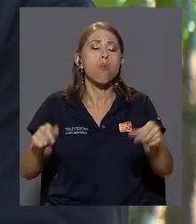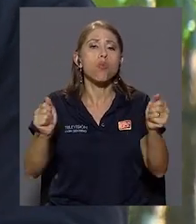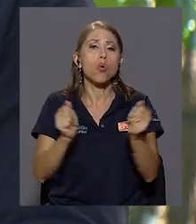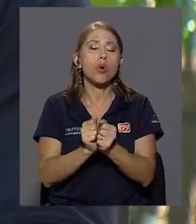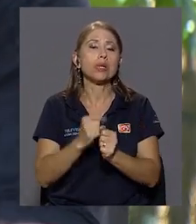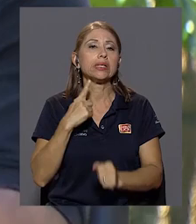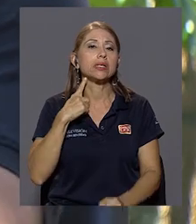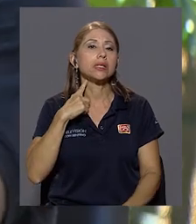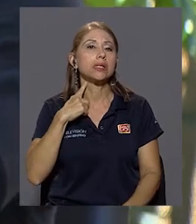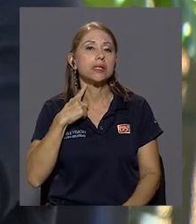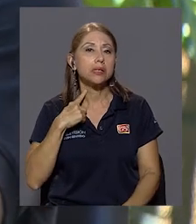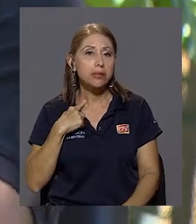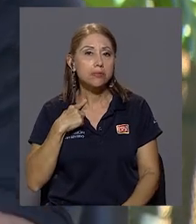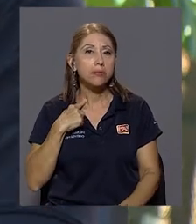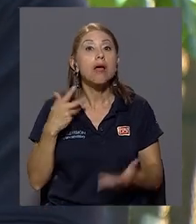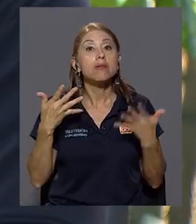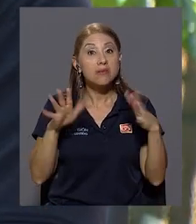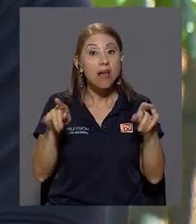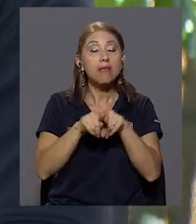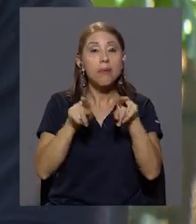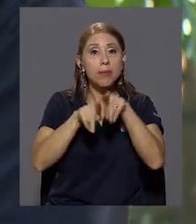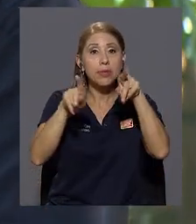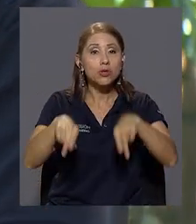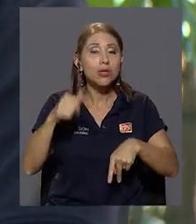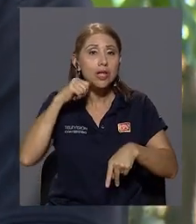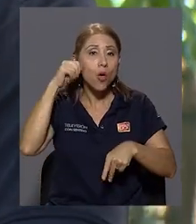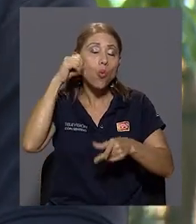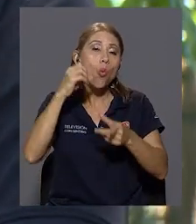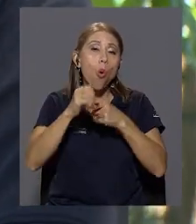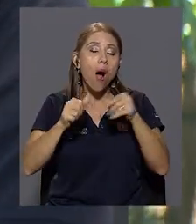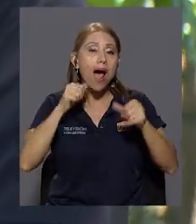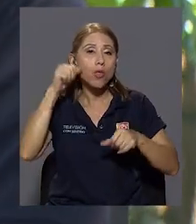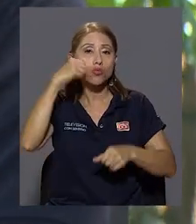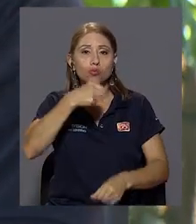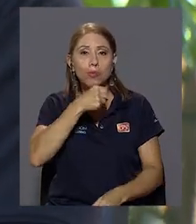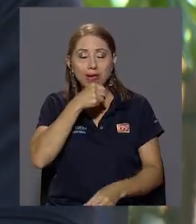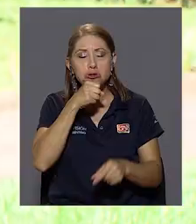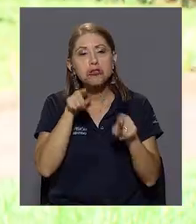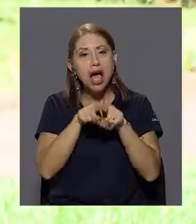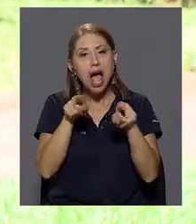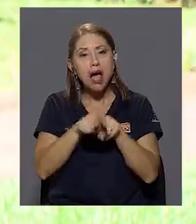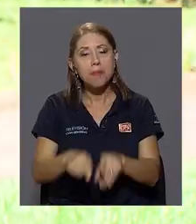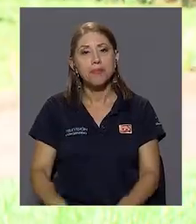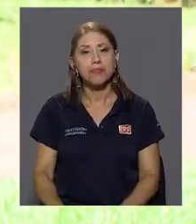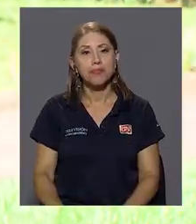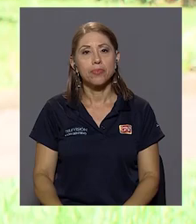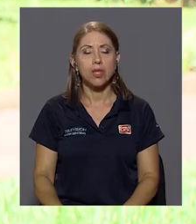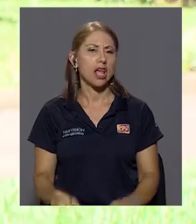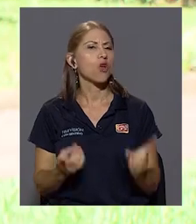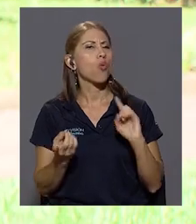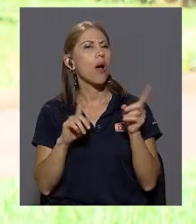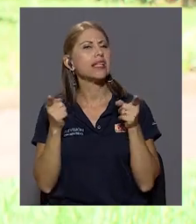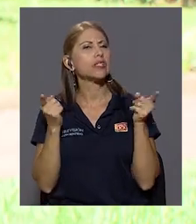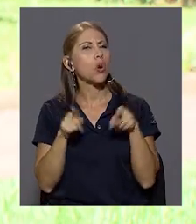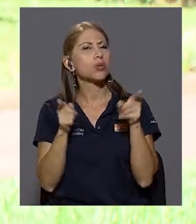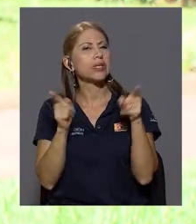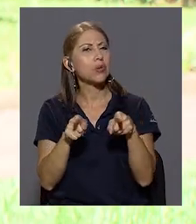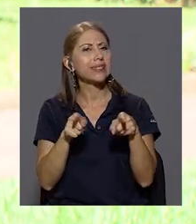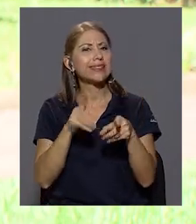adicción. Sin dejar de lado, ¿verdad?, ya adultos e incluso en algunos casos adultos mayores. ¿Y qué consecuencias hay